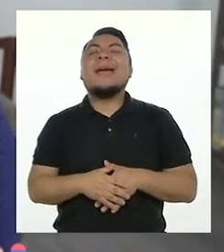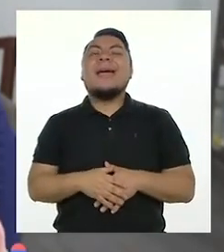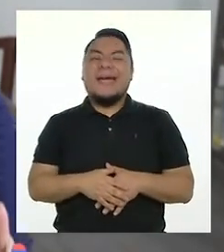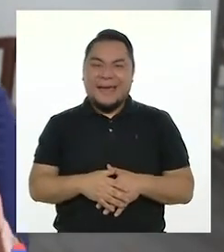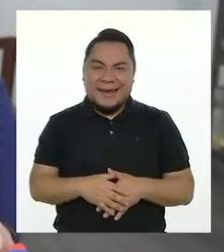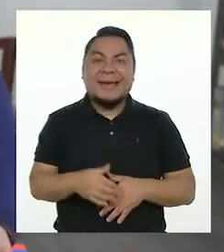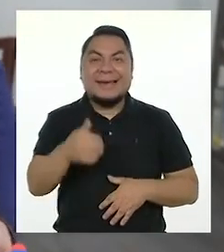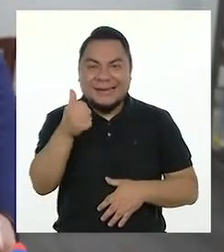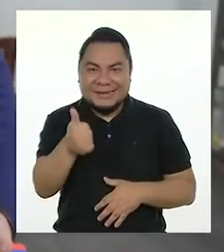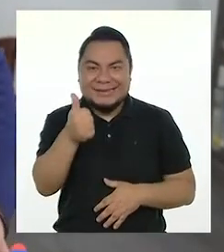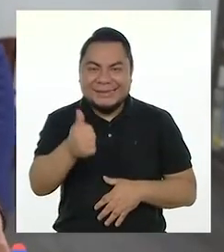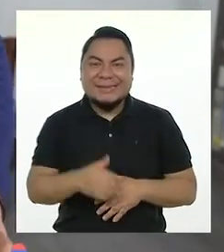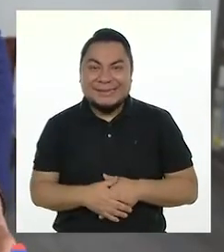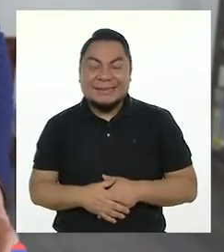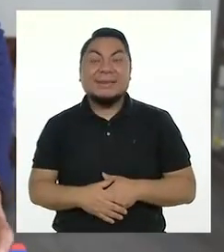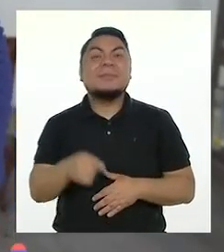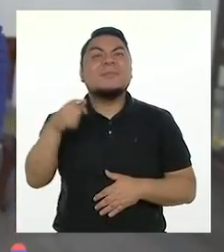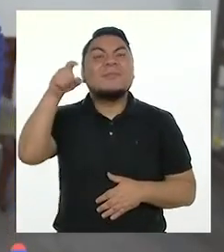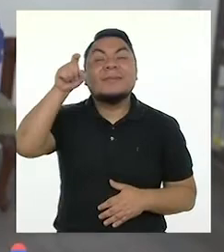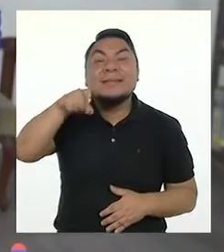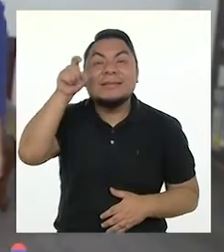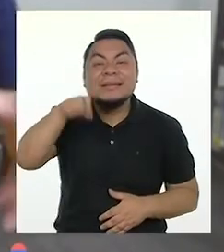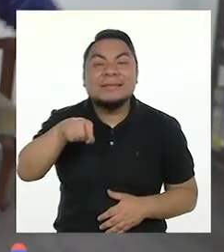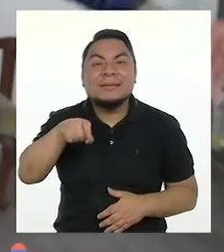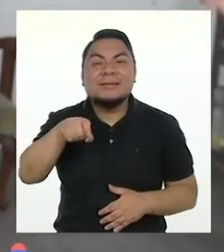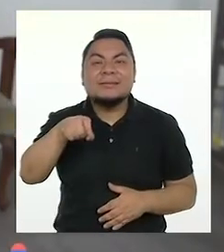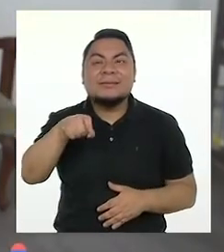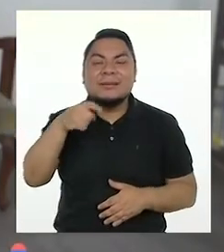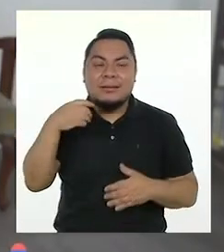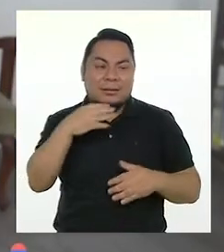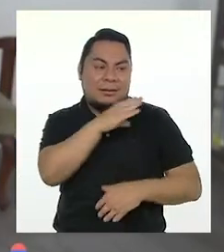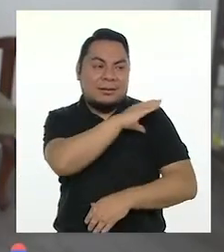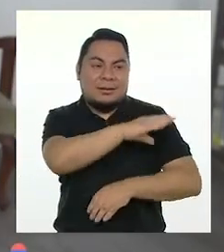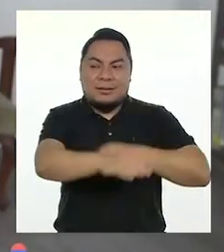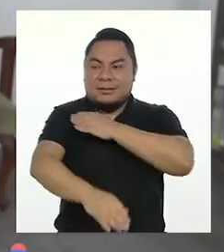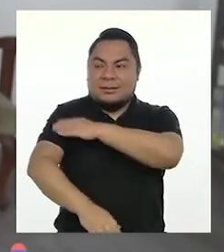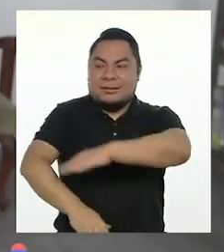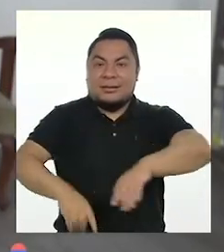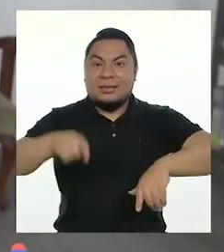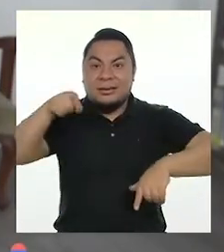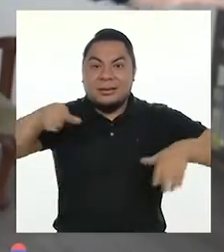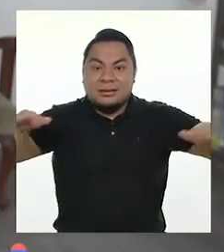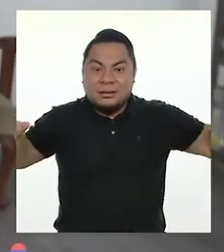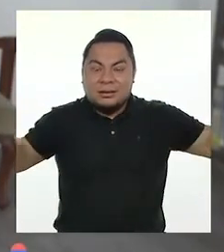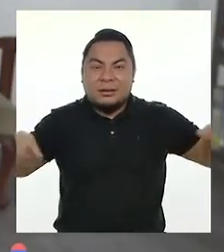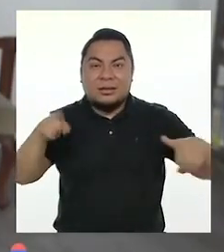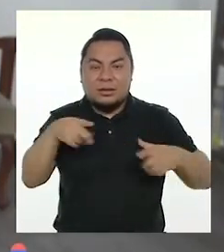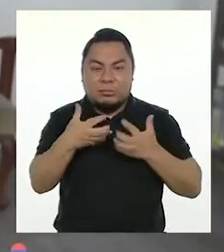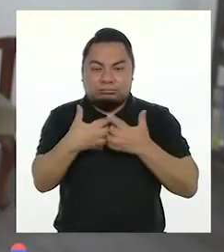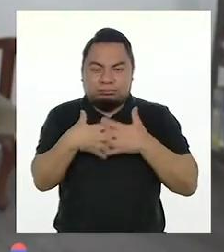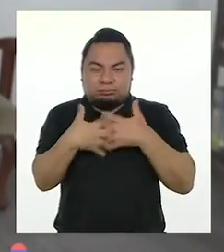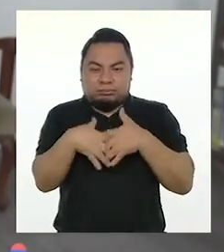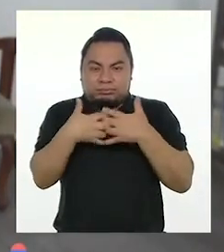¡Sí, claro! Necesitamos alas. Necesitamos un motor.